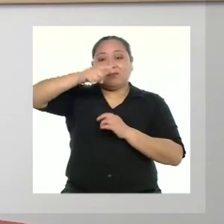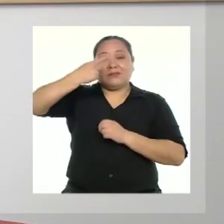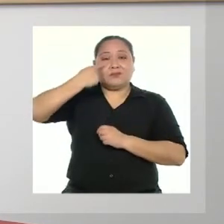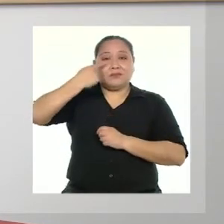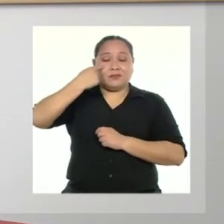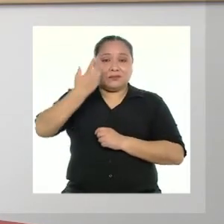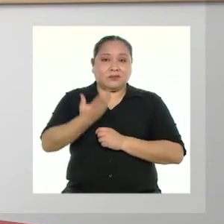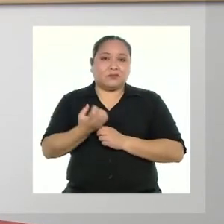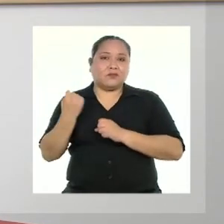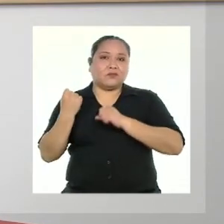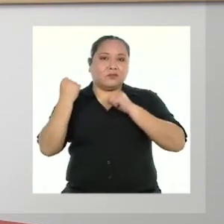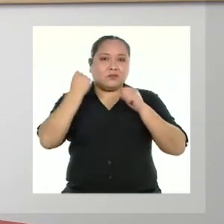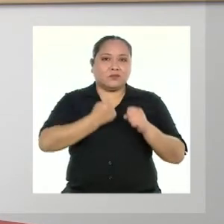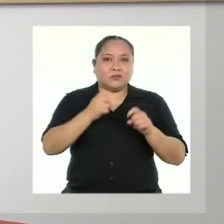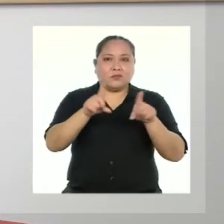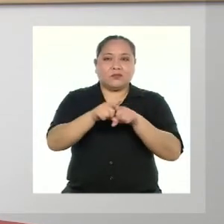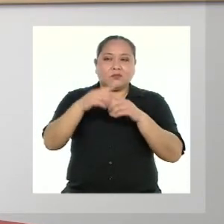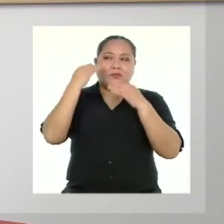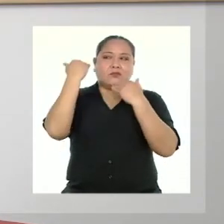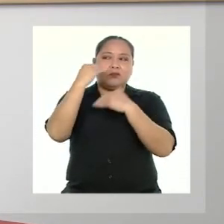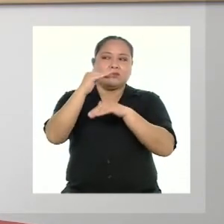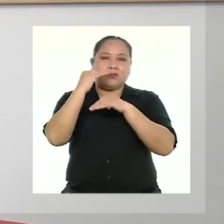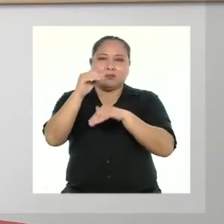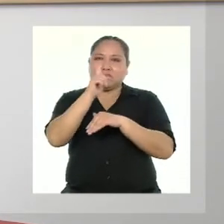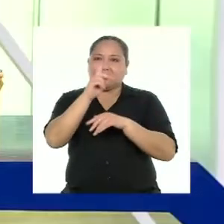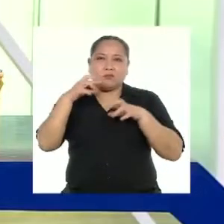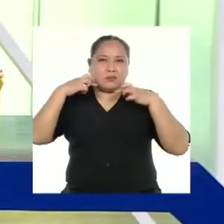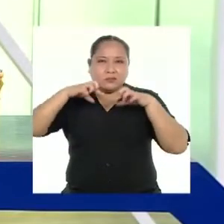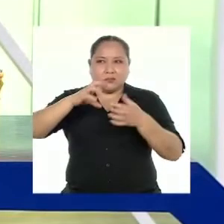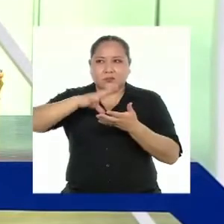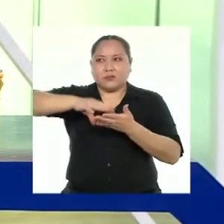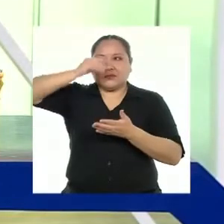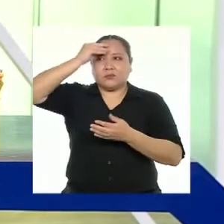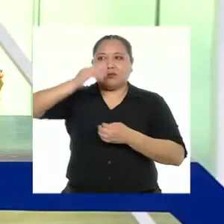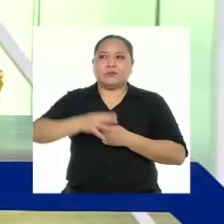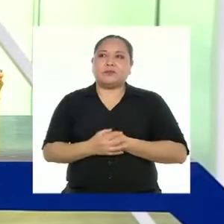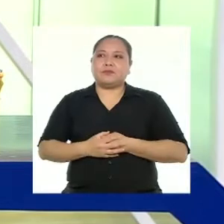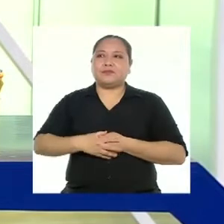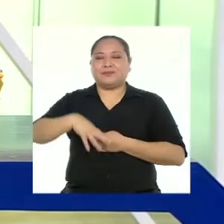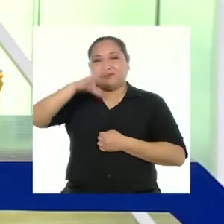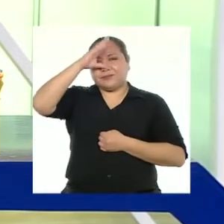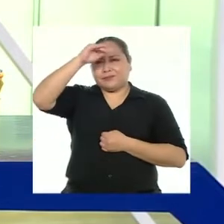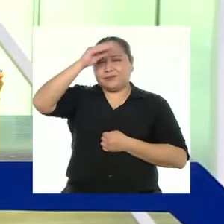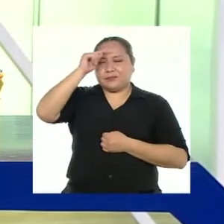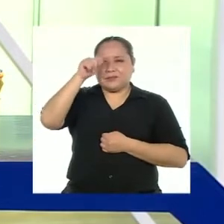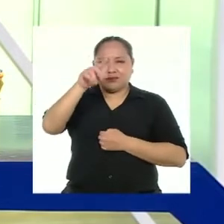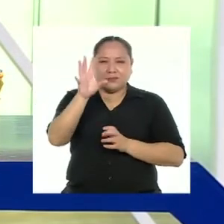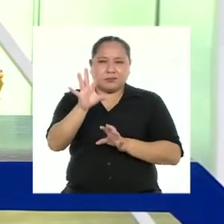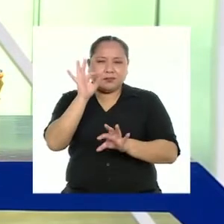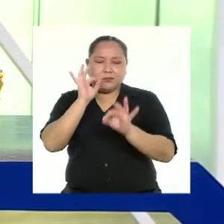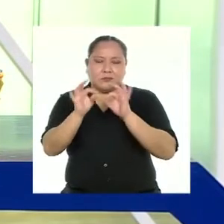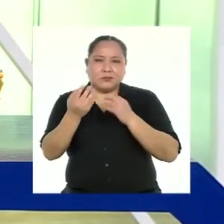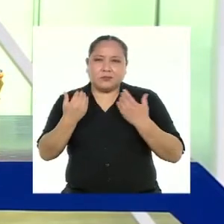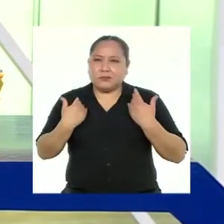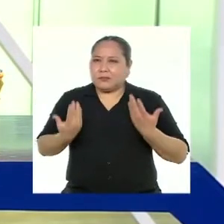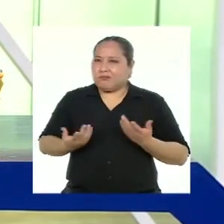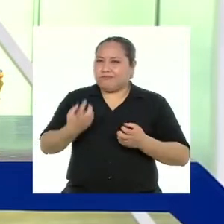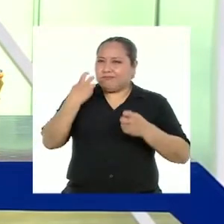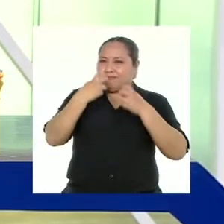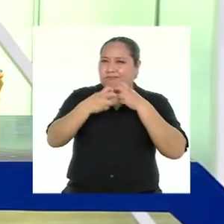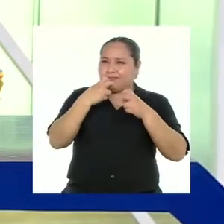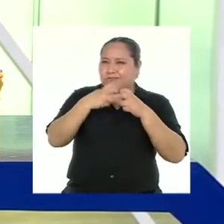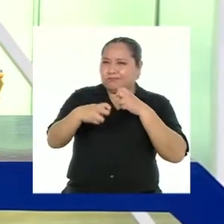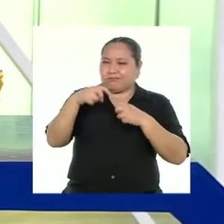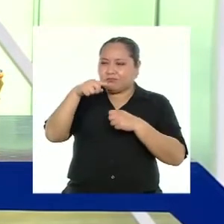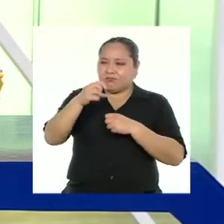nuestras fortalezas y lo que está limitando nuestro aprendizaje. Chicas y chicos, si identifican que están teniendo una dificultad